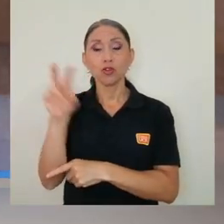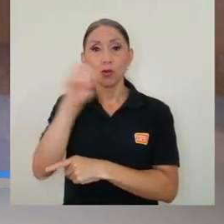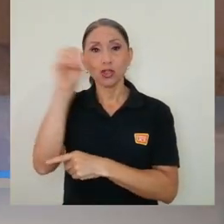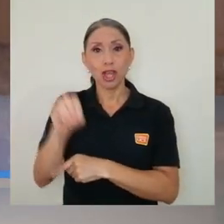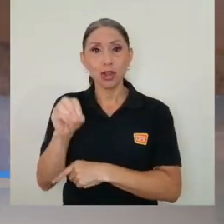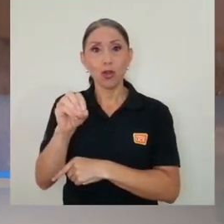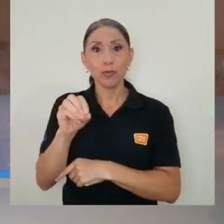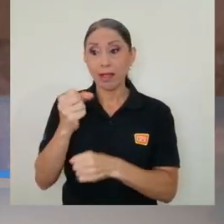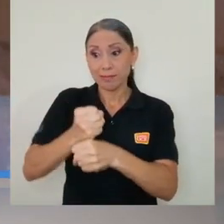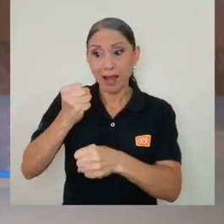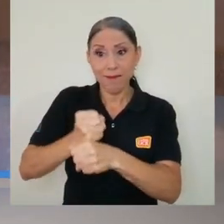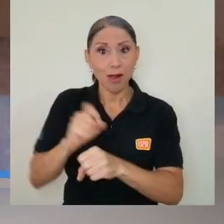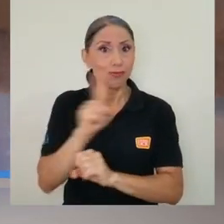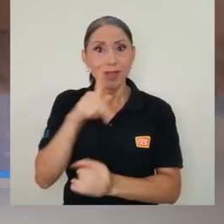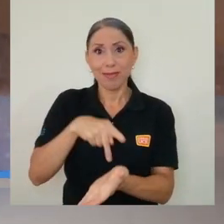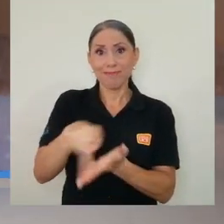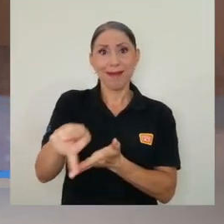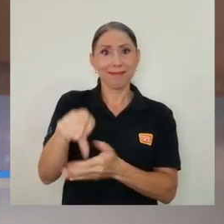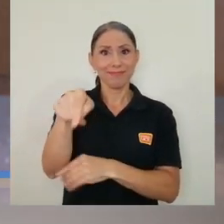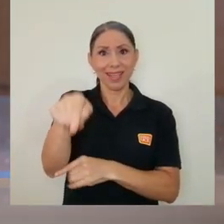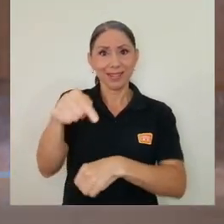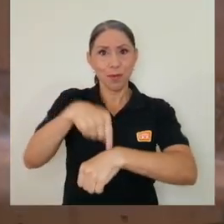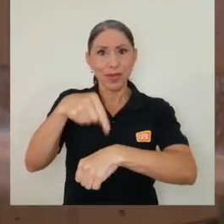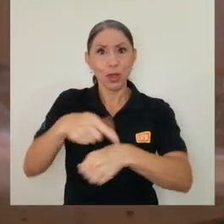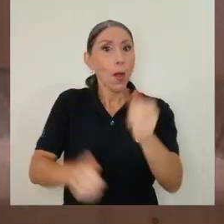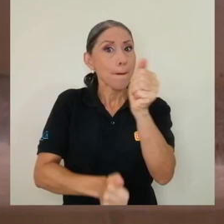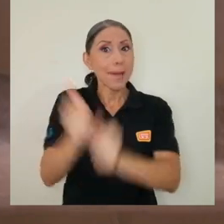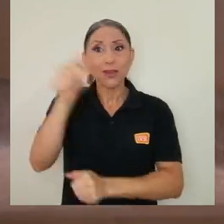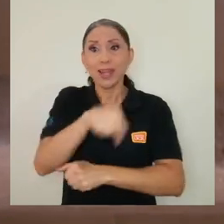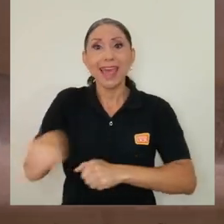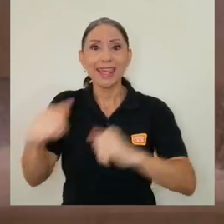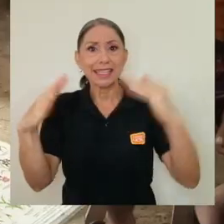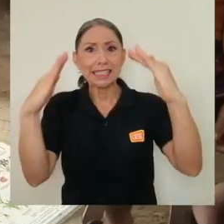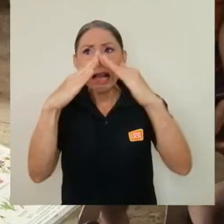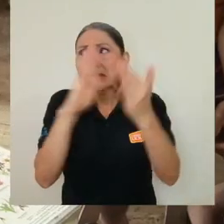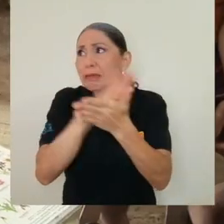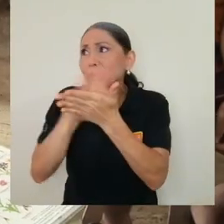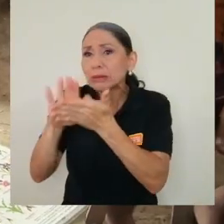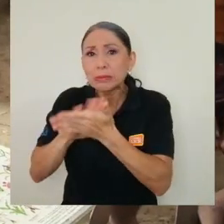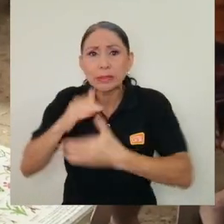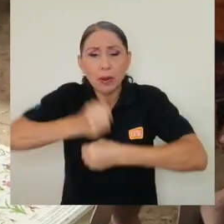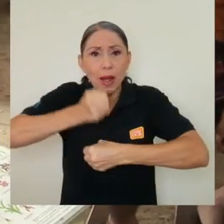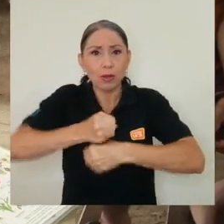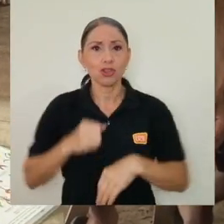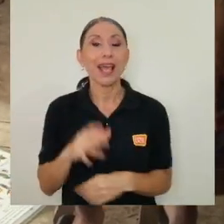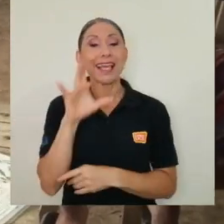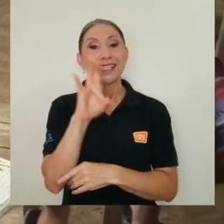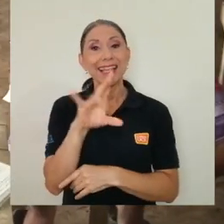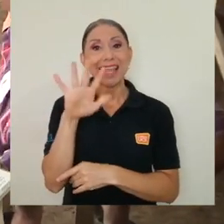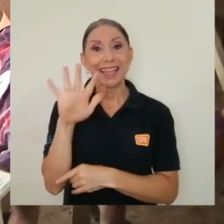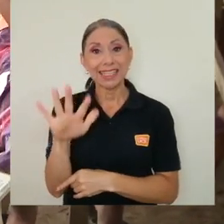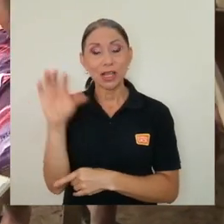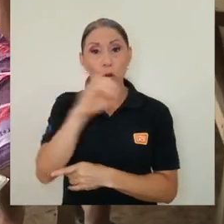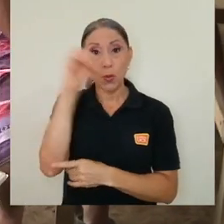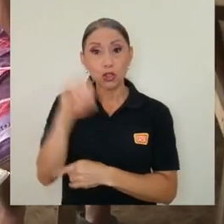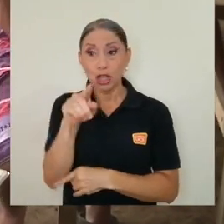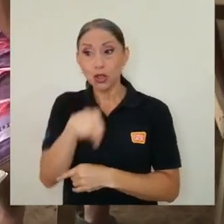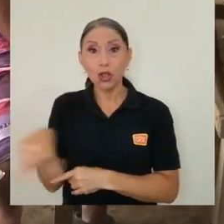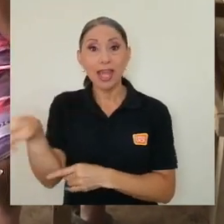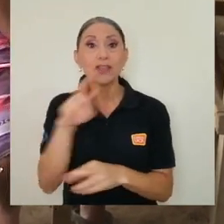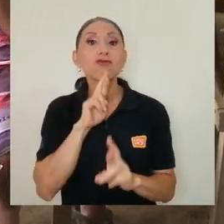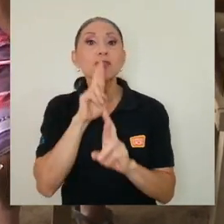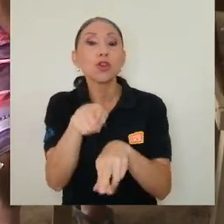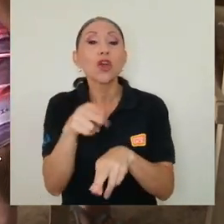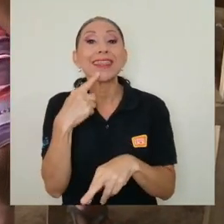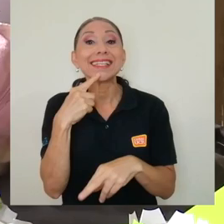sin trabajo remunerado para ese momento y en su mayoría se dedican a trabajos domésticos. Por otra parte, 75% de los encuestados